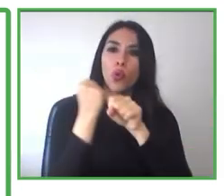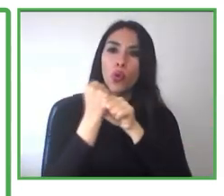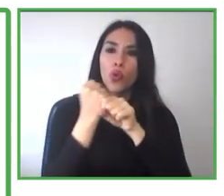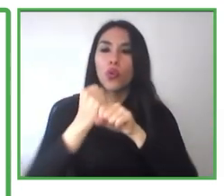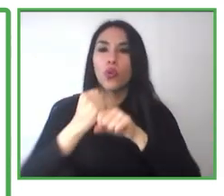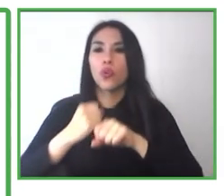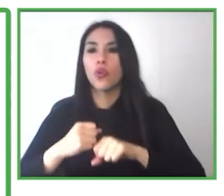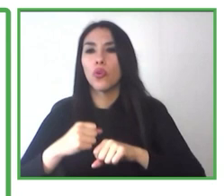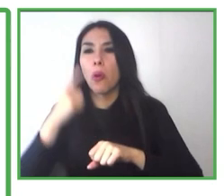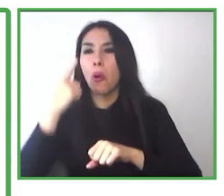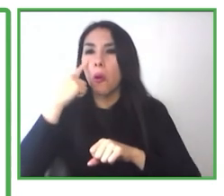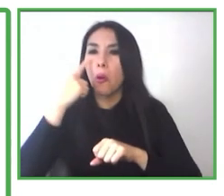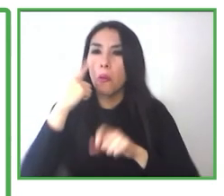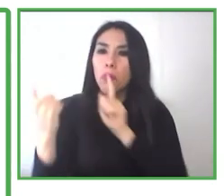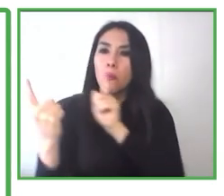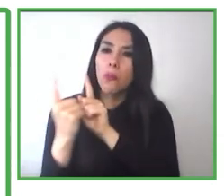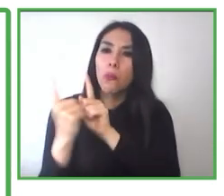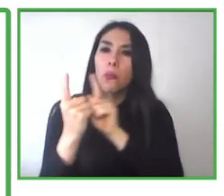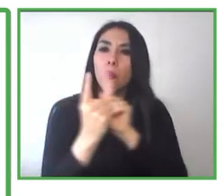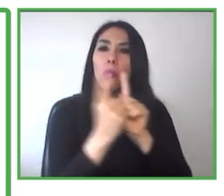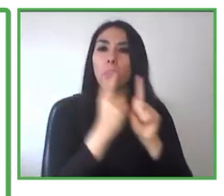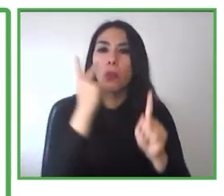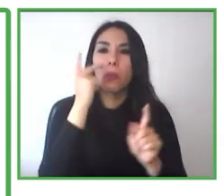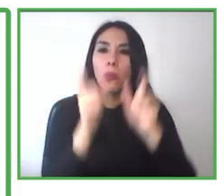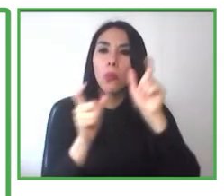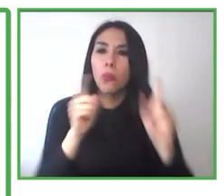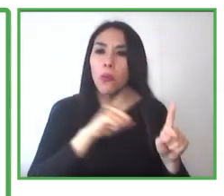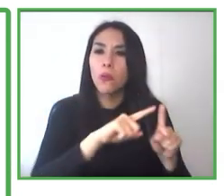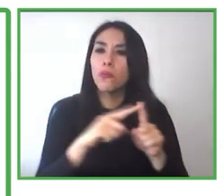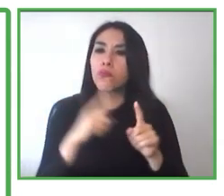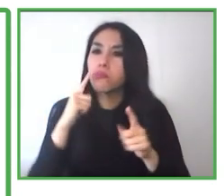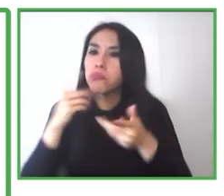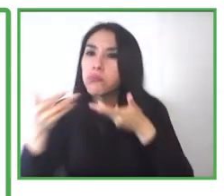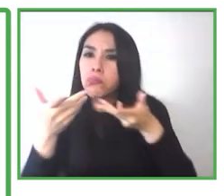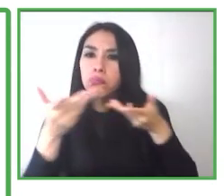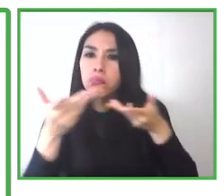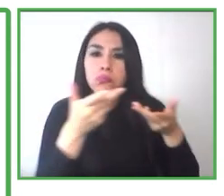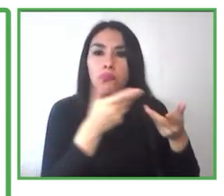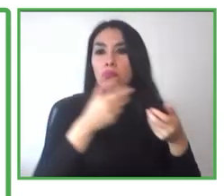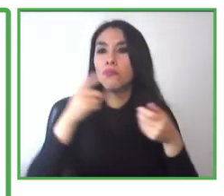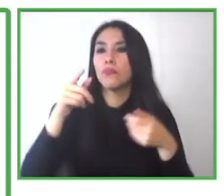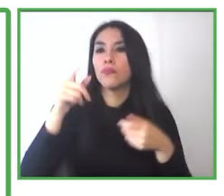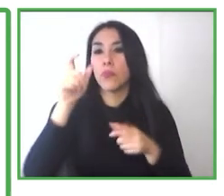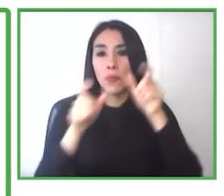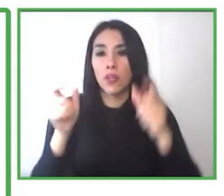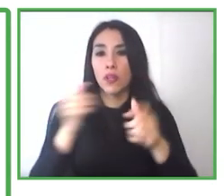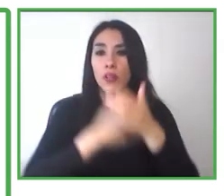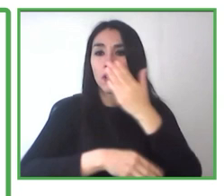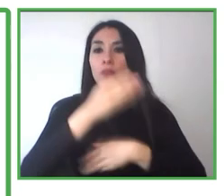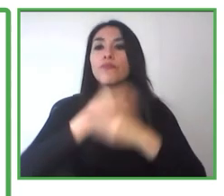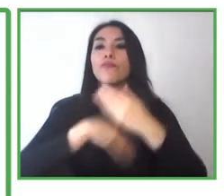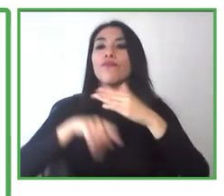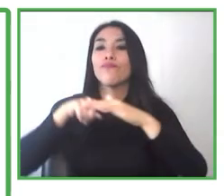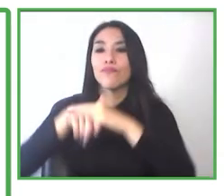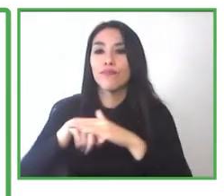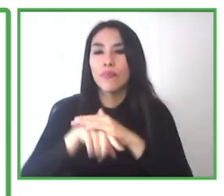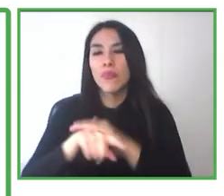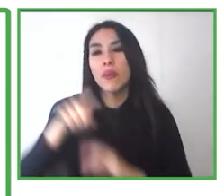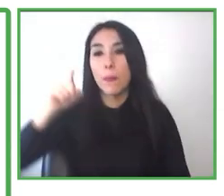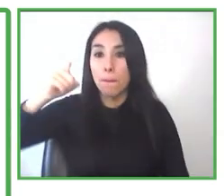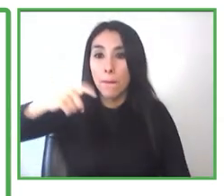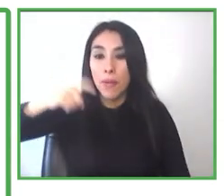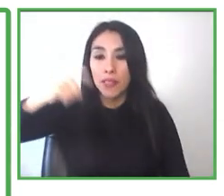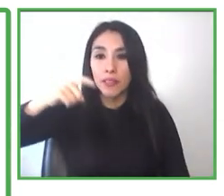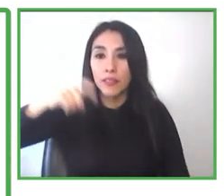con los ajustes que sean necesarios según el tipo de discapacidad, y el cual busca entregar todas las herramientas necesarias para que la persona pueda